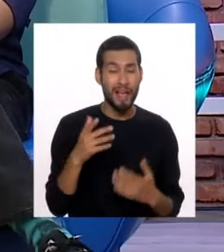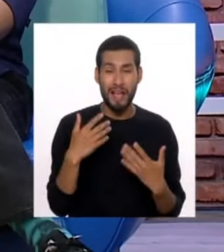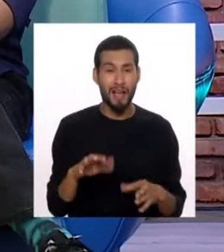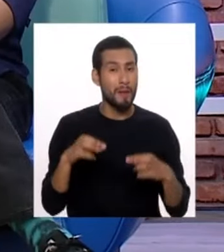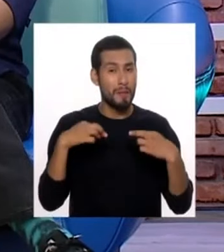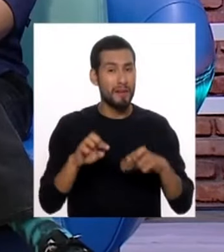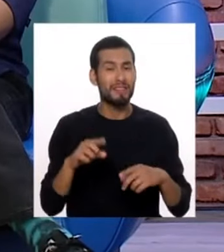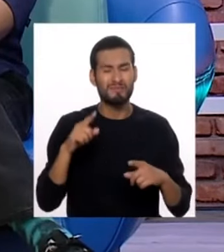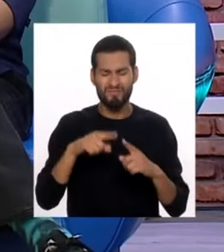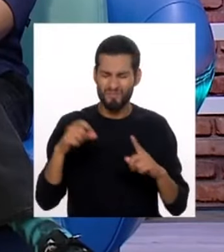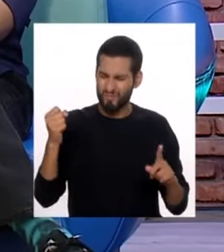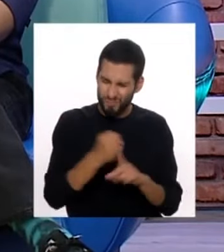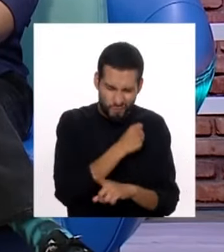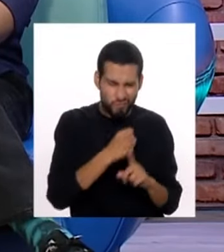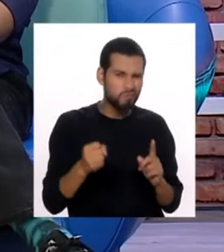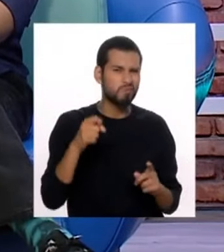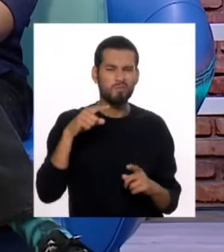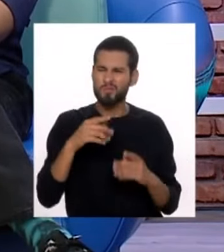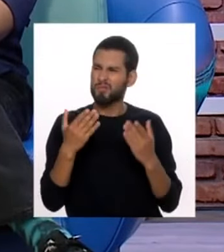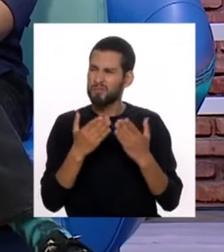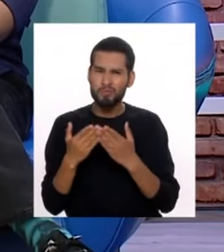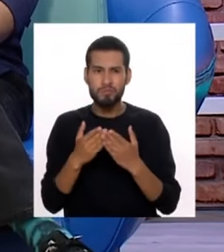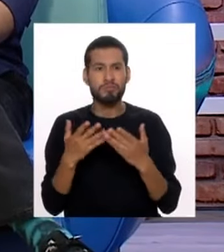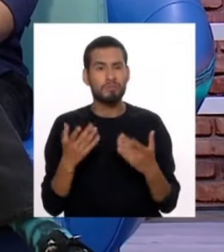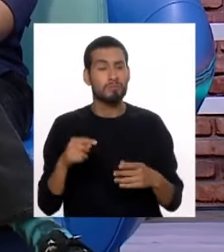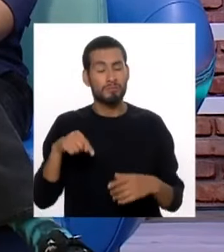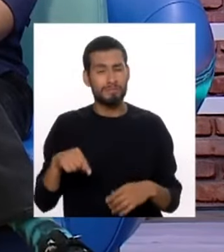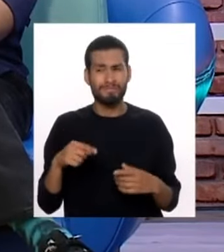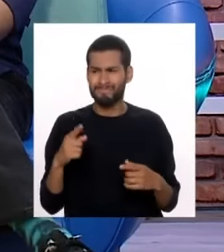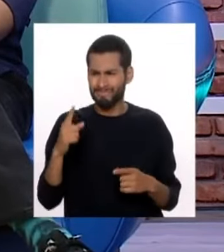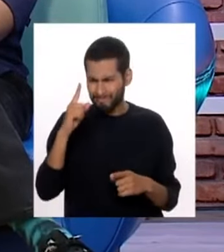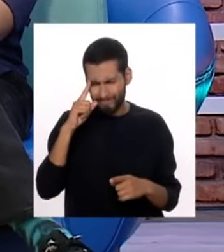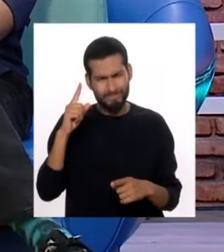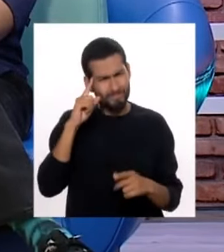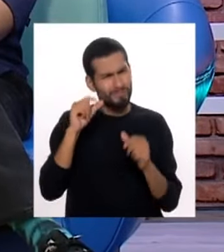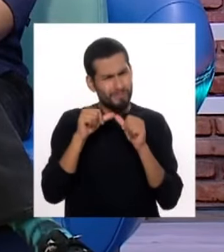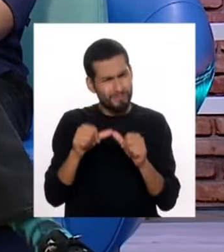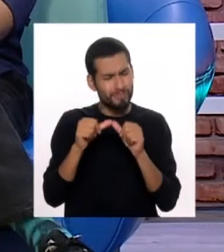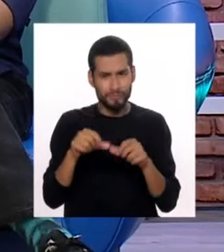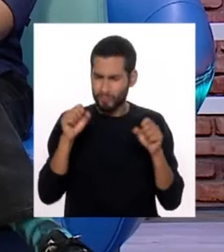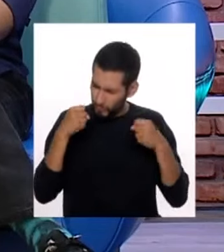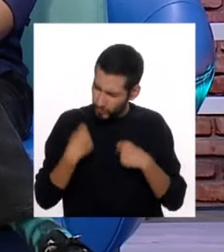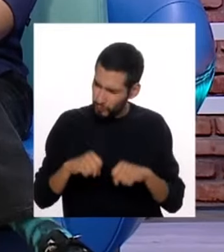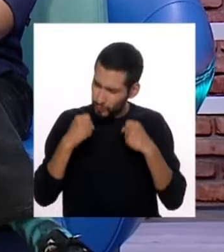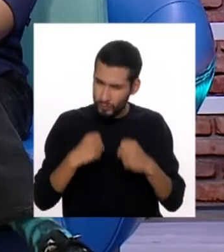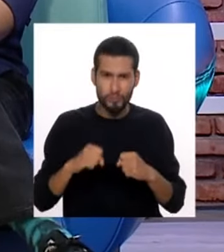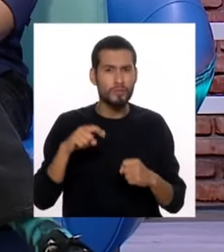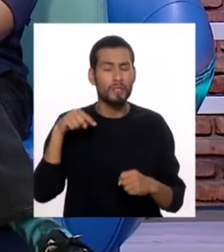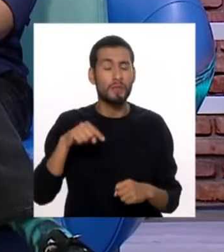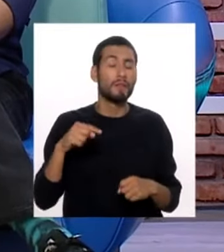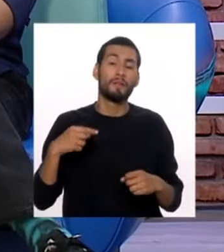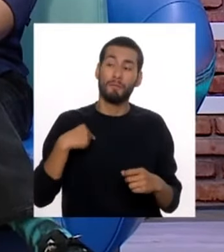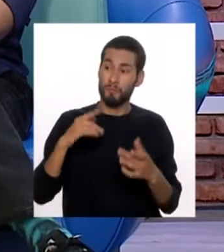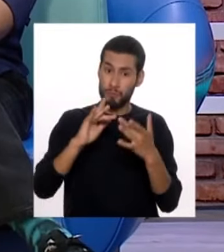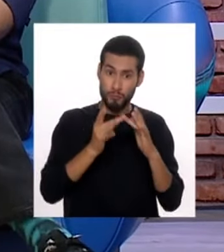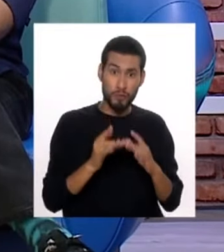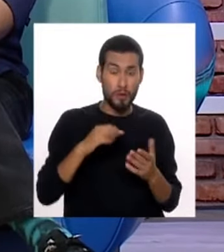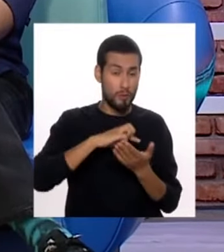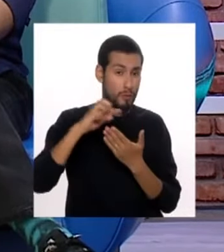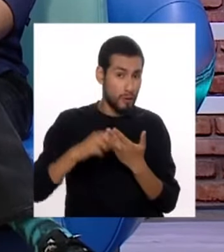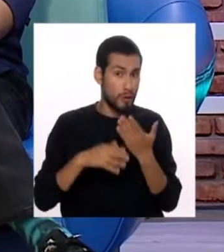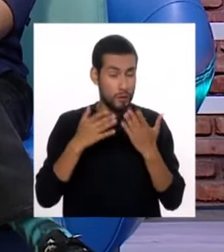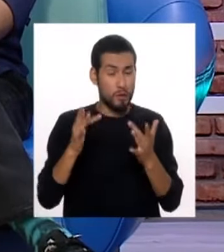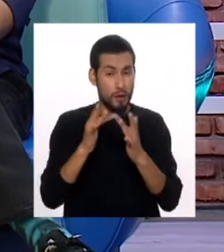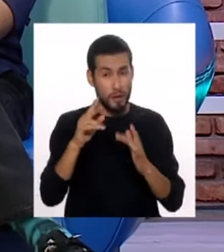permitir la violencia en las escuelas y estamos empecinados en que vamos a hacer todo lo posible como medio de comunicación y como programa,